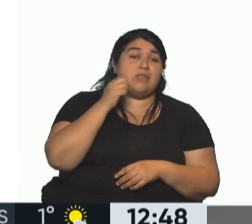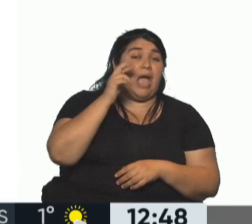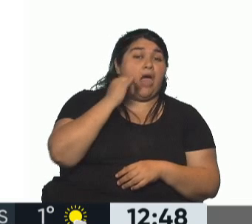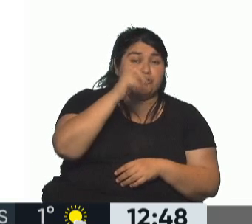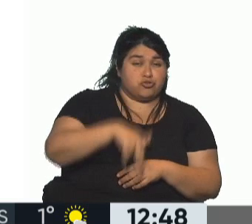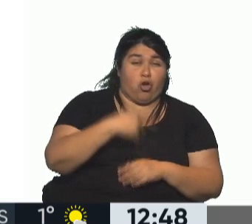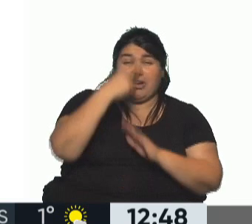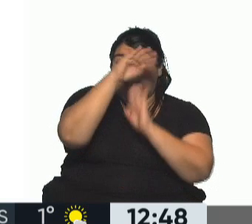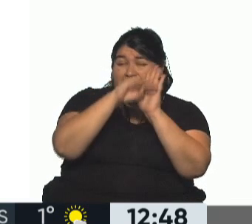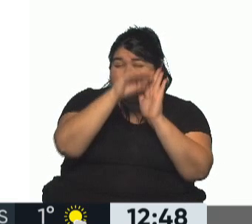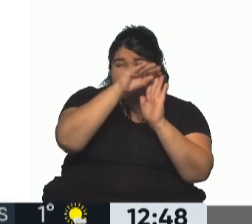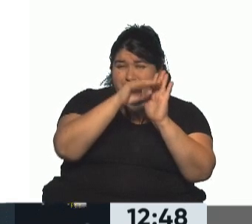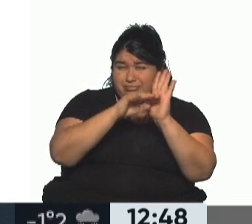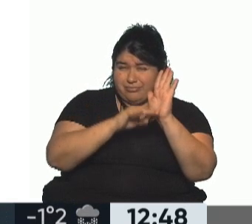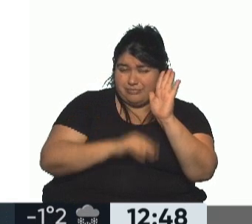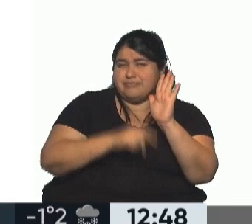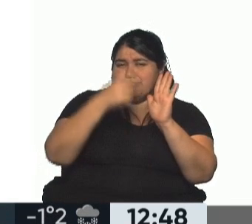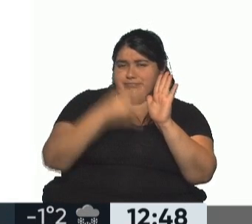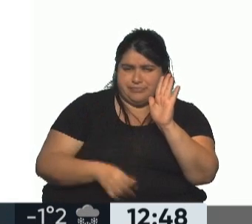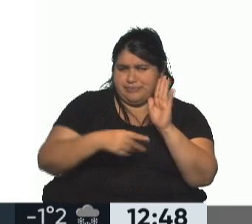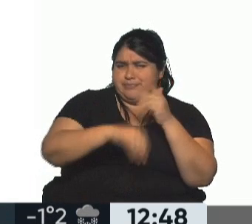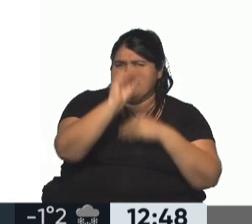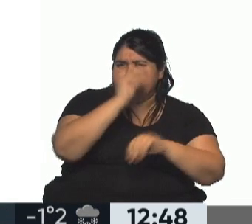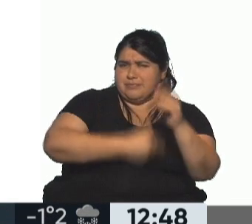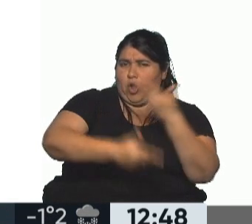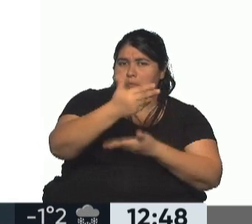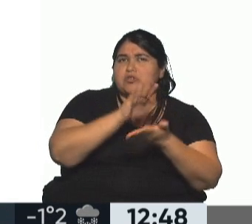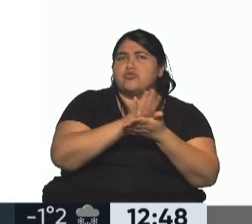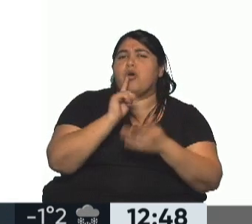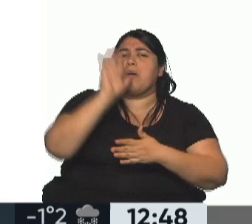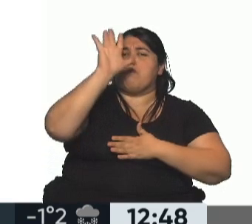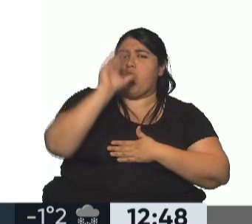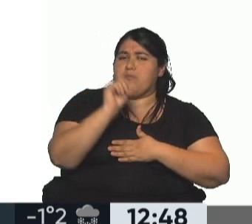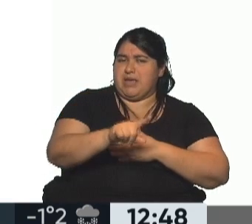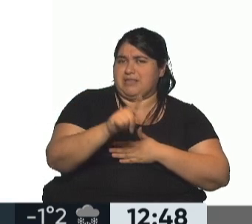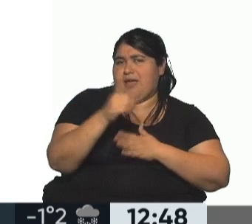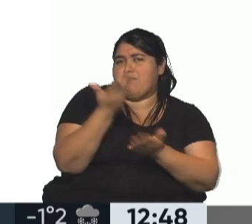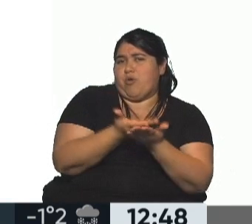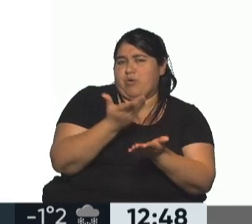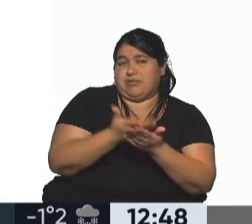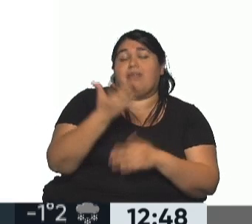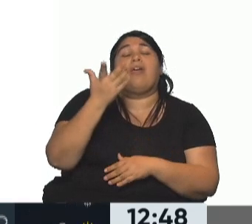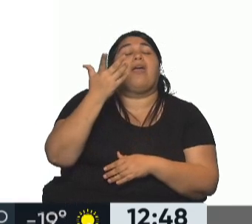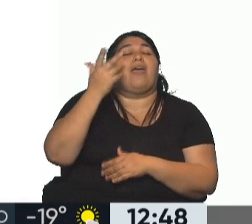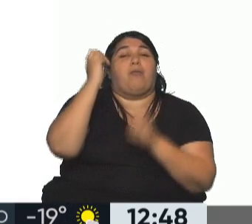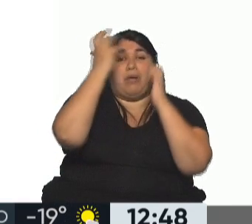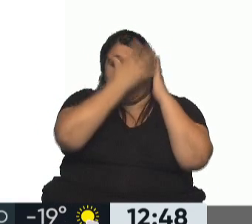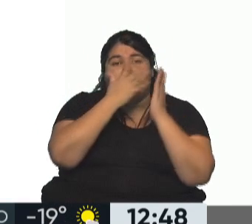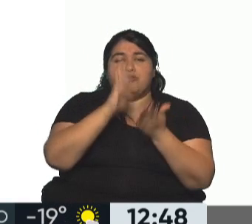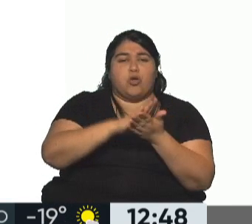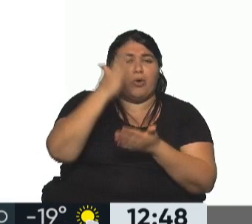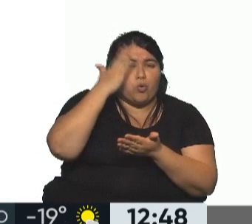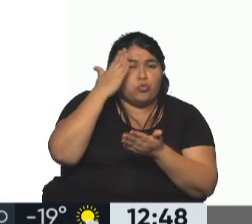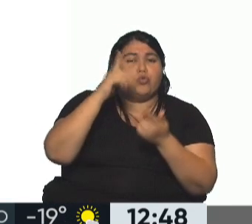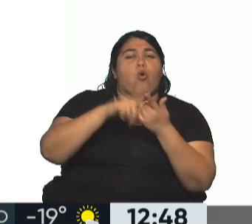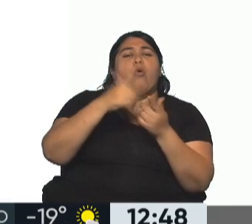esta lista larga que también se replicó en muchos sitios sobre lo que promete la plataforma de mi ley, que es la eliminación de la salud pública, de la cultura, de